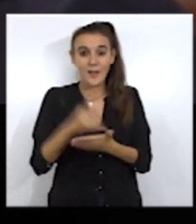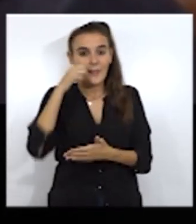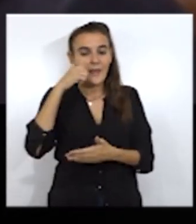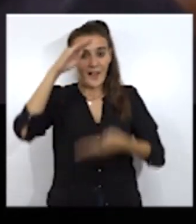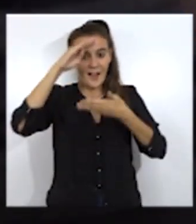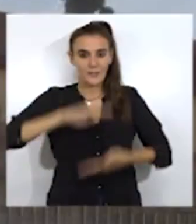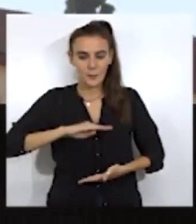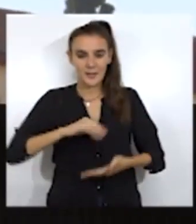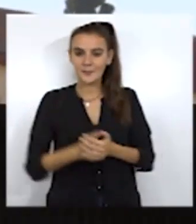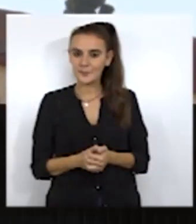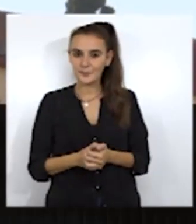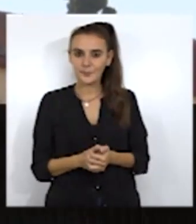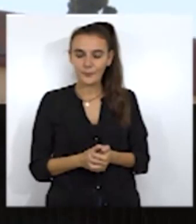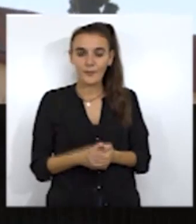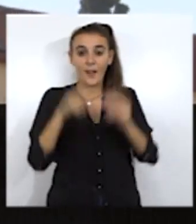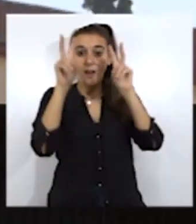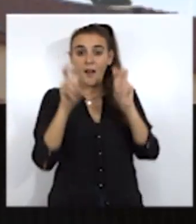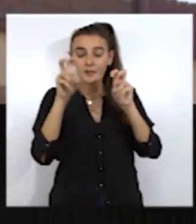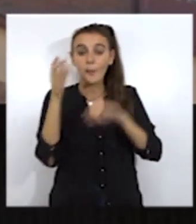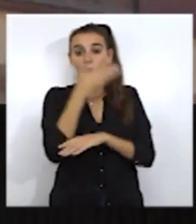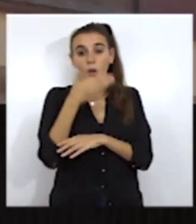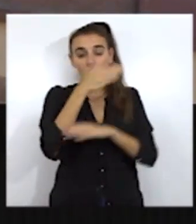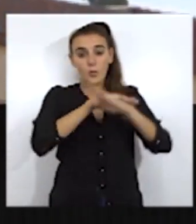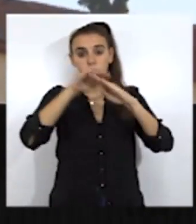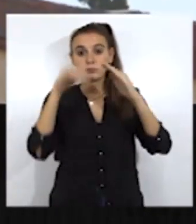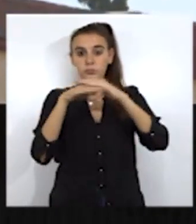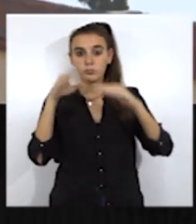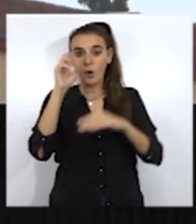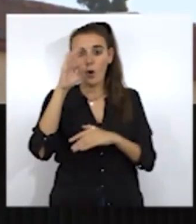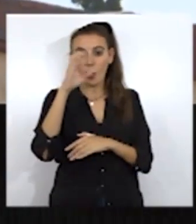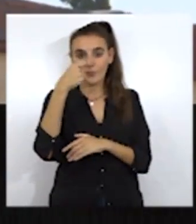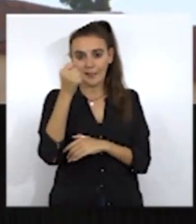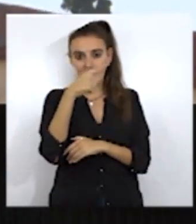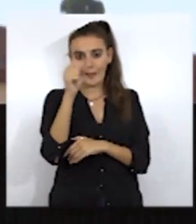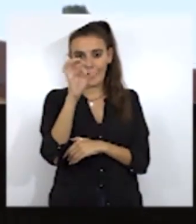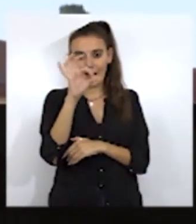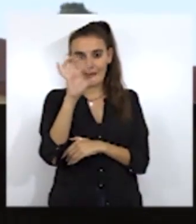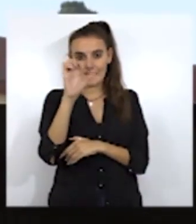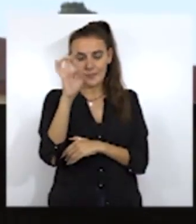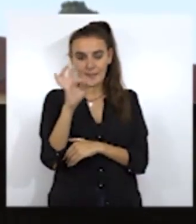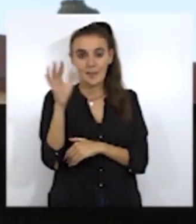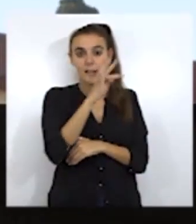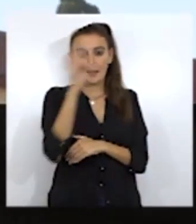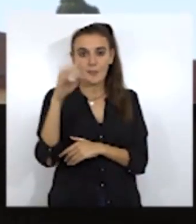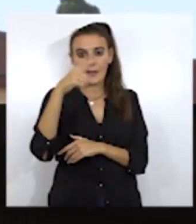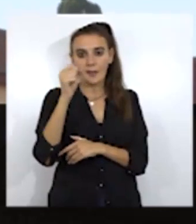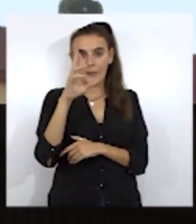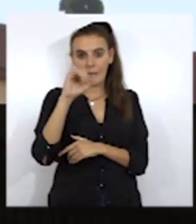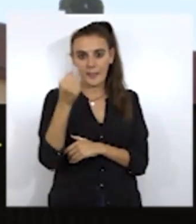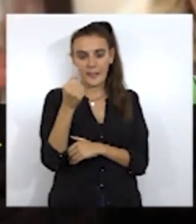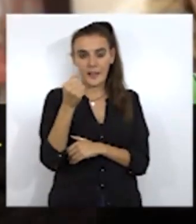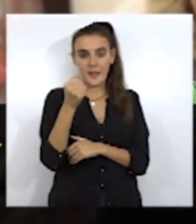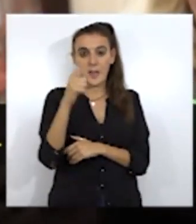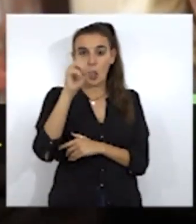anatomía. Las cubiertas definitivas de los colegios Ortega y Gasser y García Lorca podrían ser instaladas en las vacaciones de